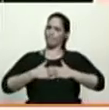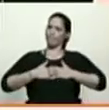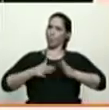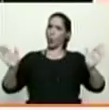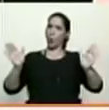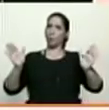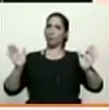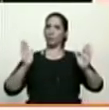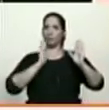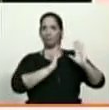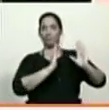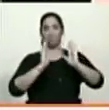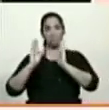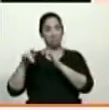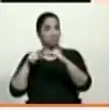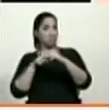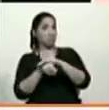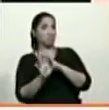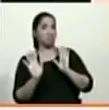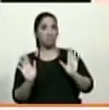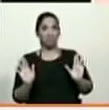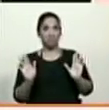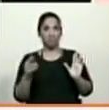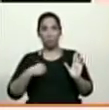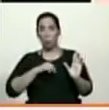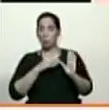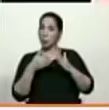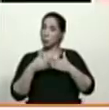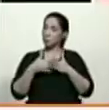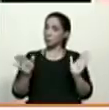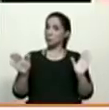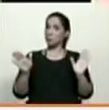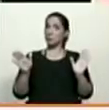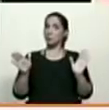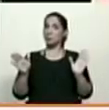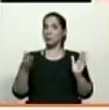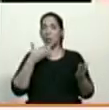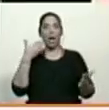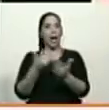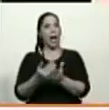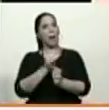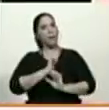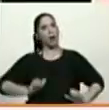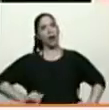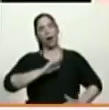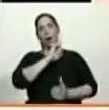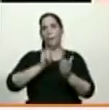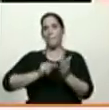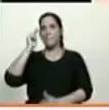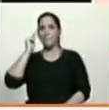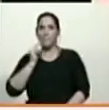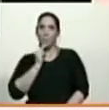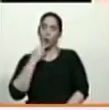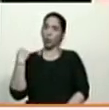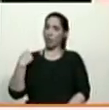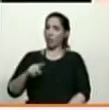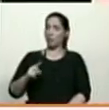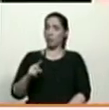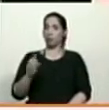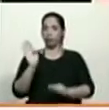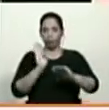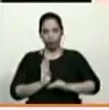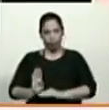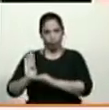el orden interno, nosotros tenemos garantizado, gracias a nuestra Fuerza Armada Nacional Bolivariana, tenemos garantizado